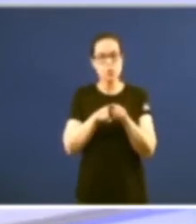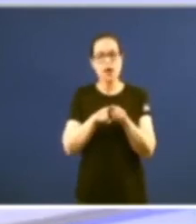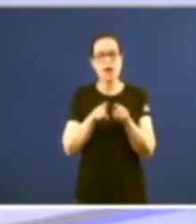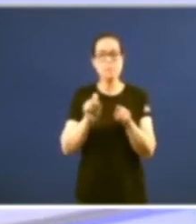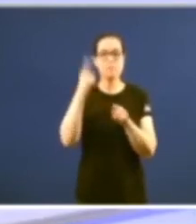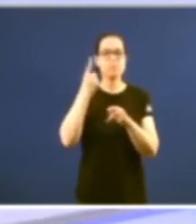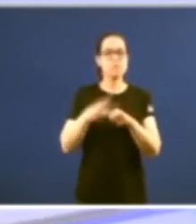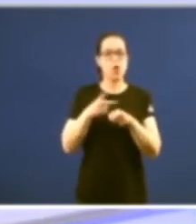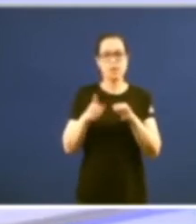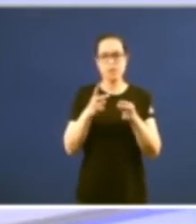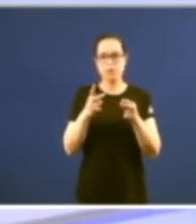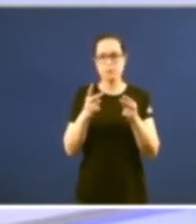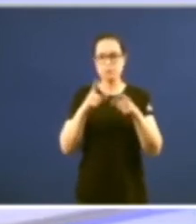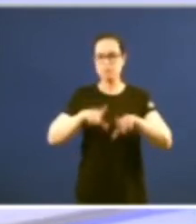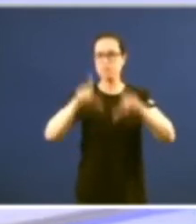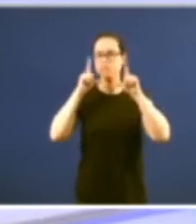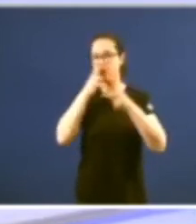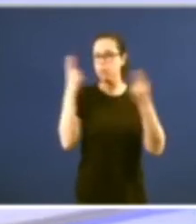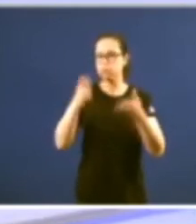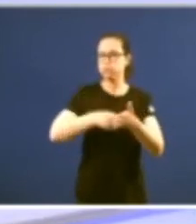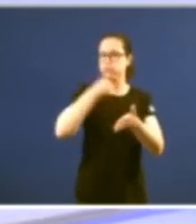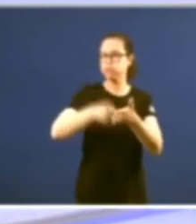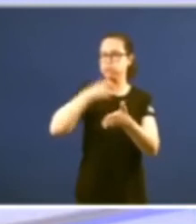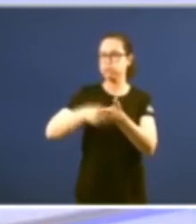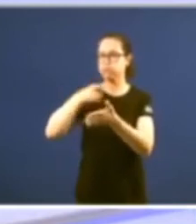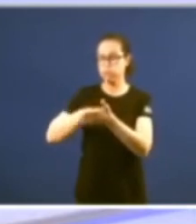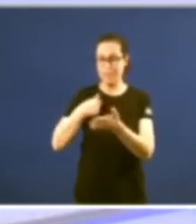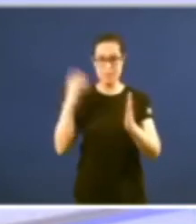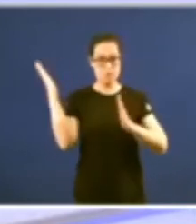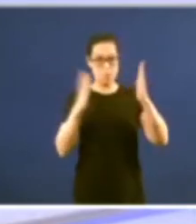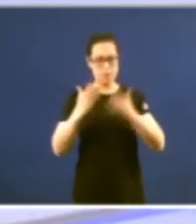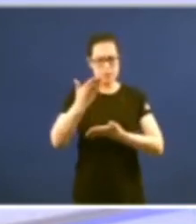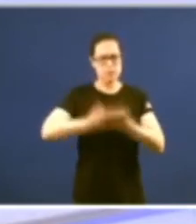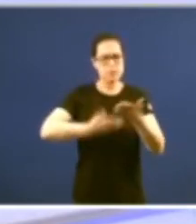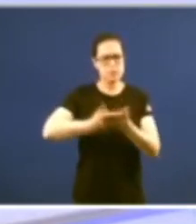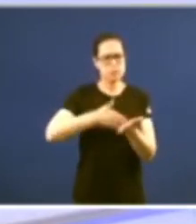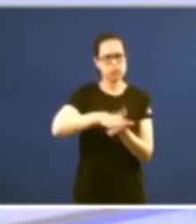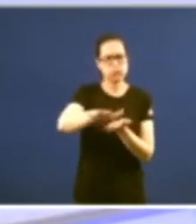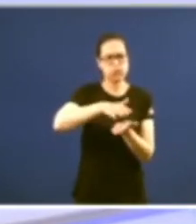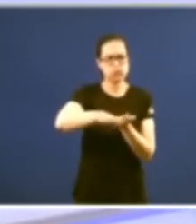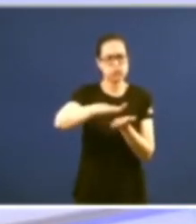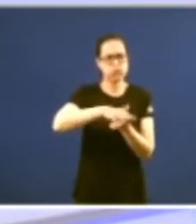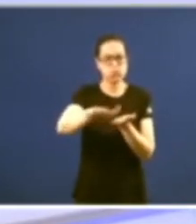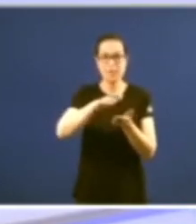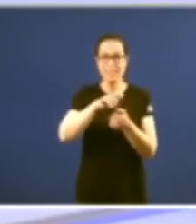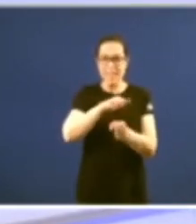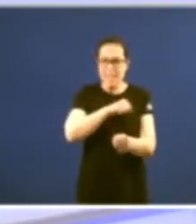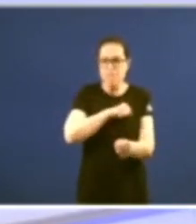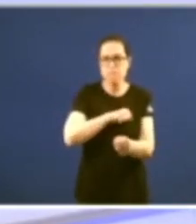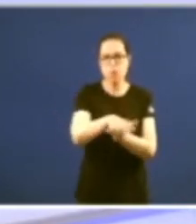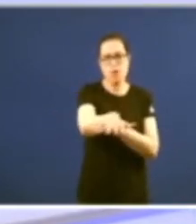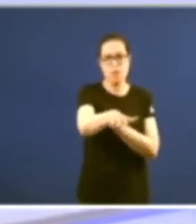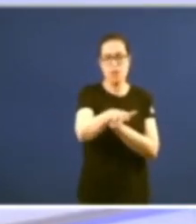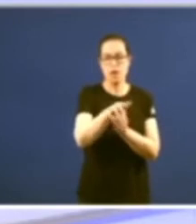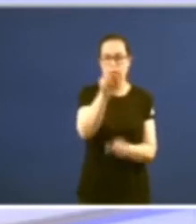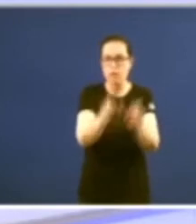política Dizáis en ningún momento como en ton os diarios impresos tiberon tanta capacidade de influencia e de xerrar estados de